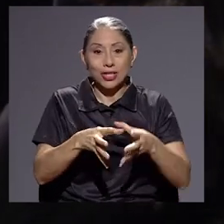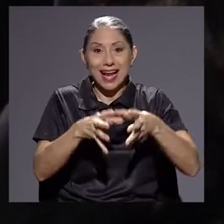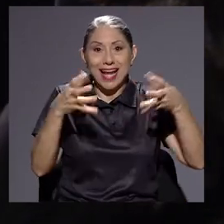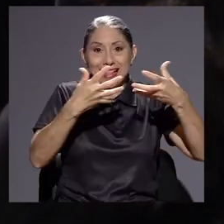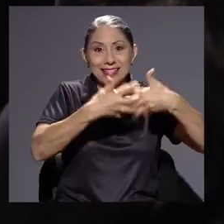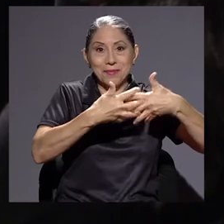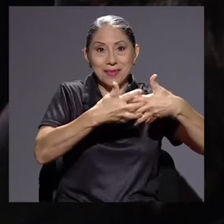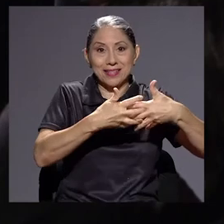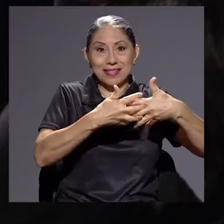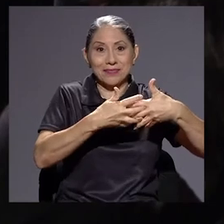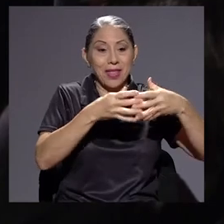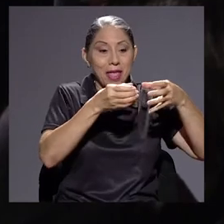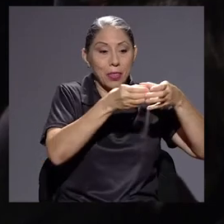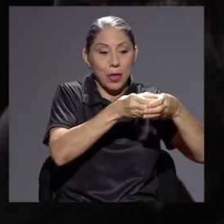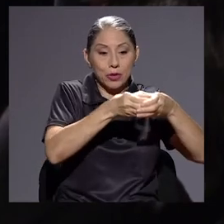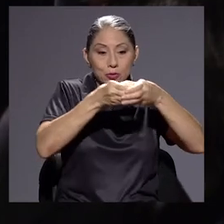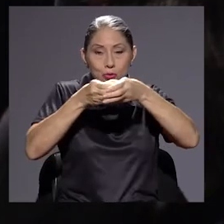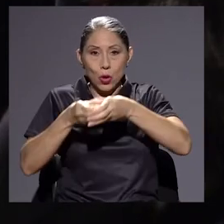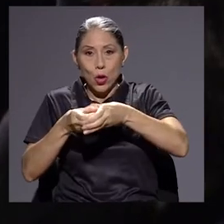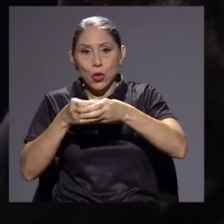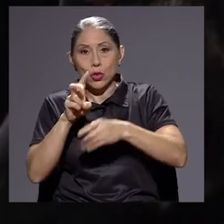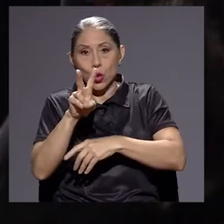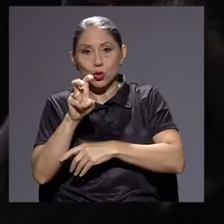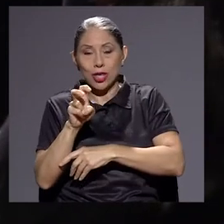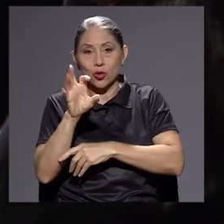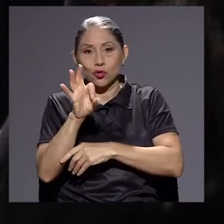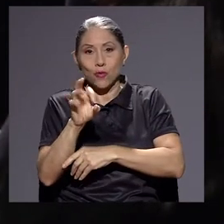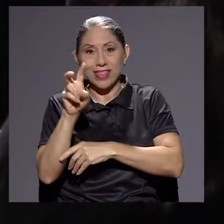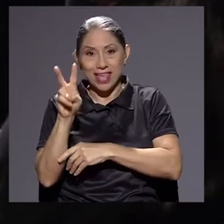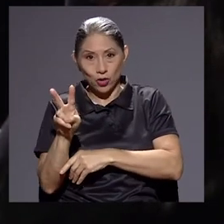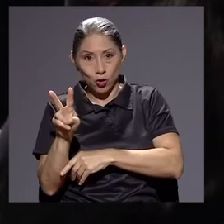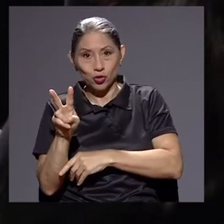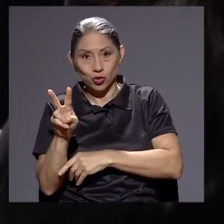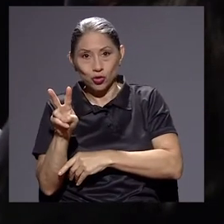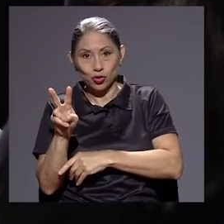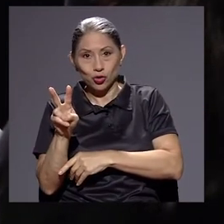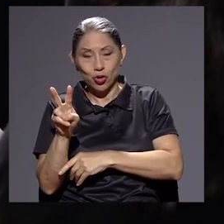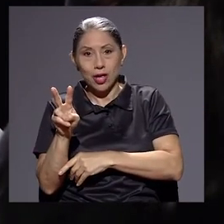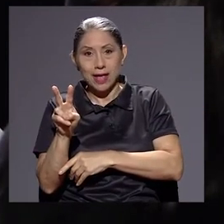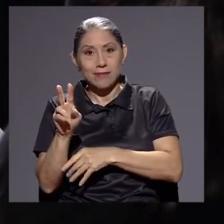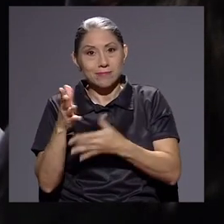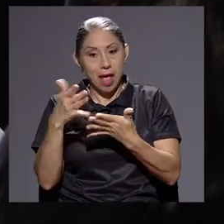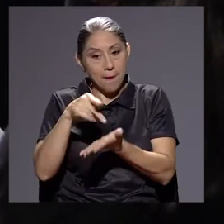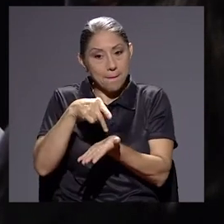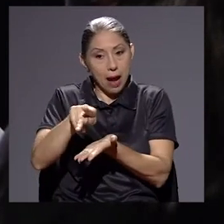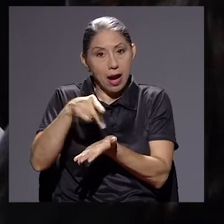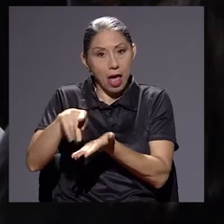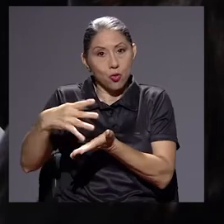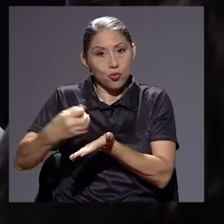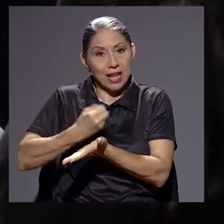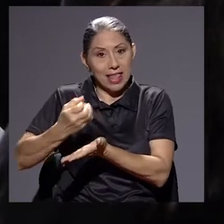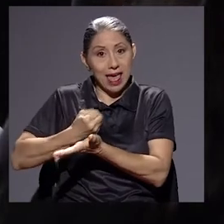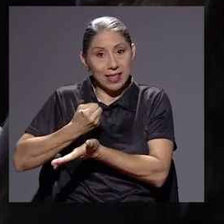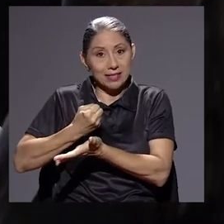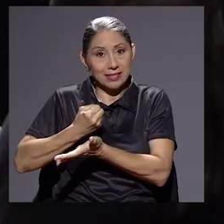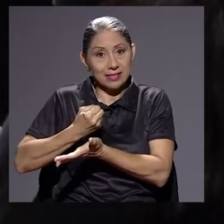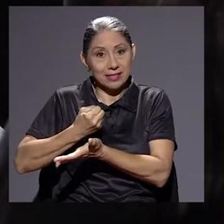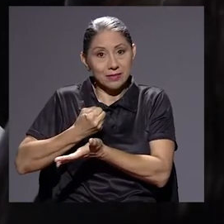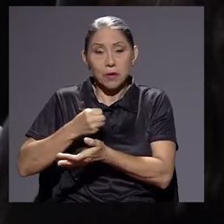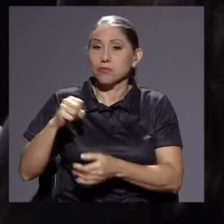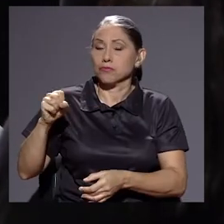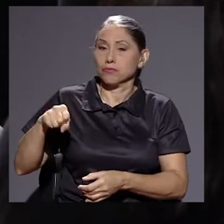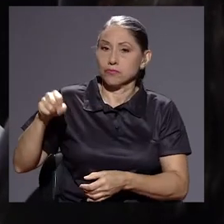292. Esos grandes contribuyentes han pagado utilidades, así es.